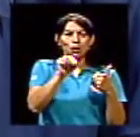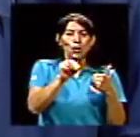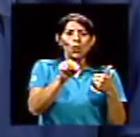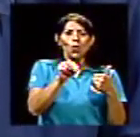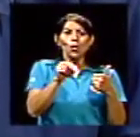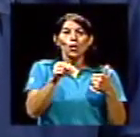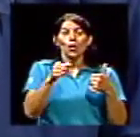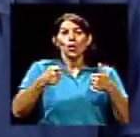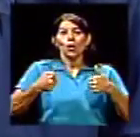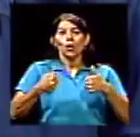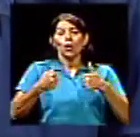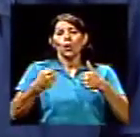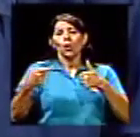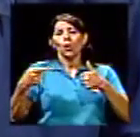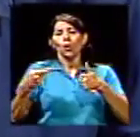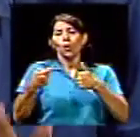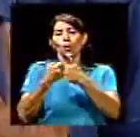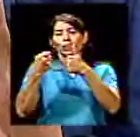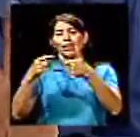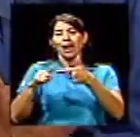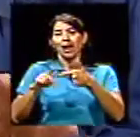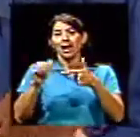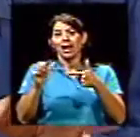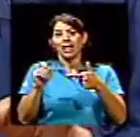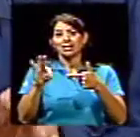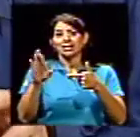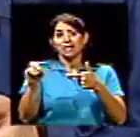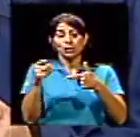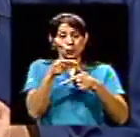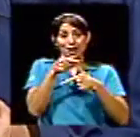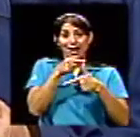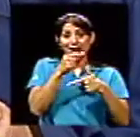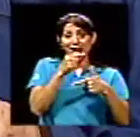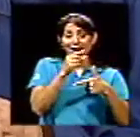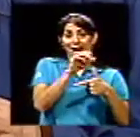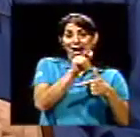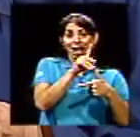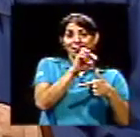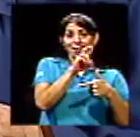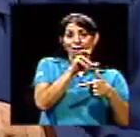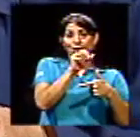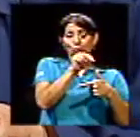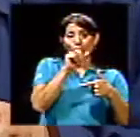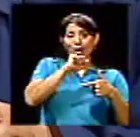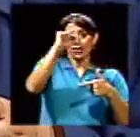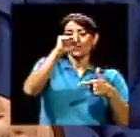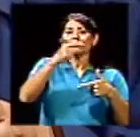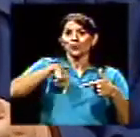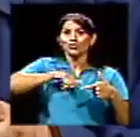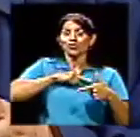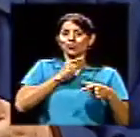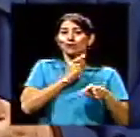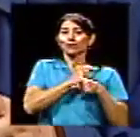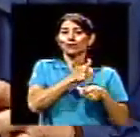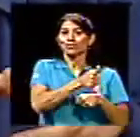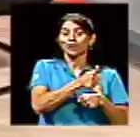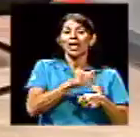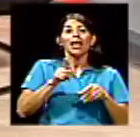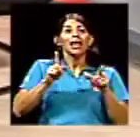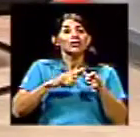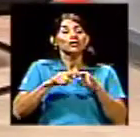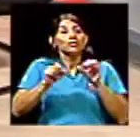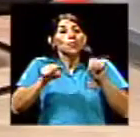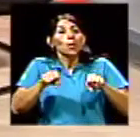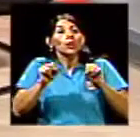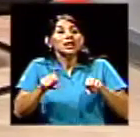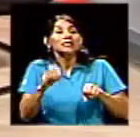Calderón, sí. Y entonces, un tipo, un estudio interesante podría ser, buscar, digamos, un distrito que en las últimas